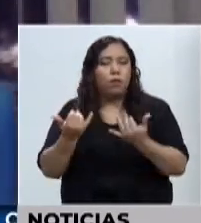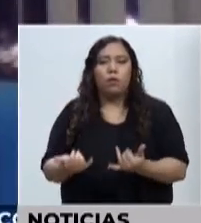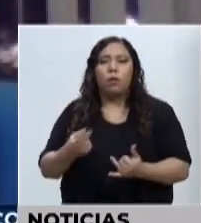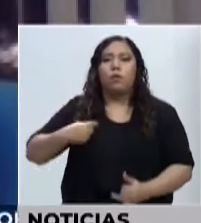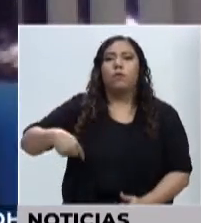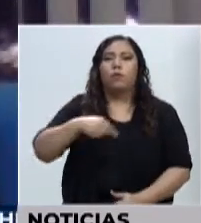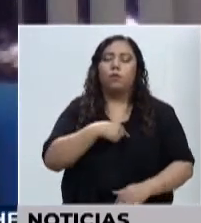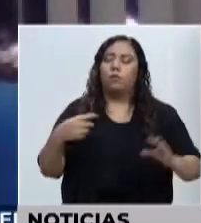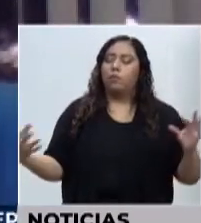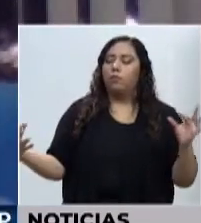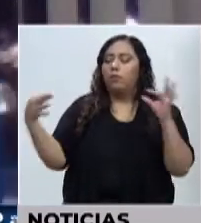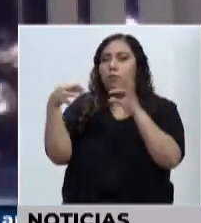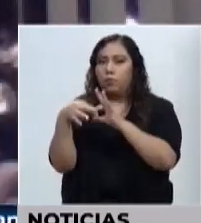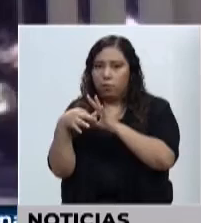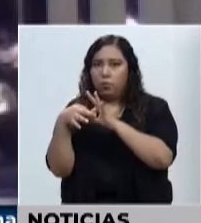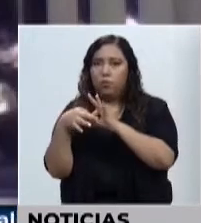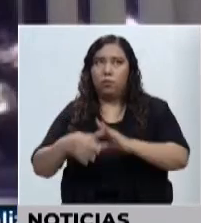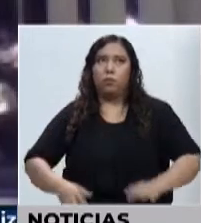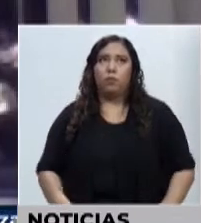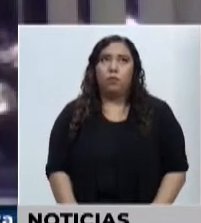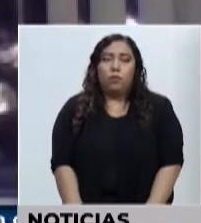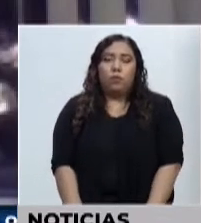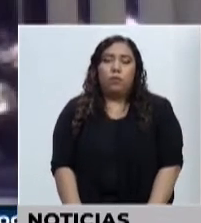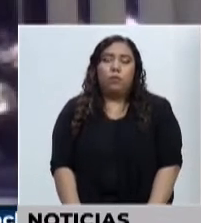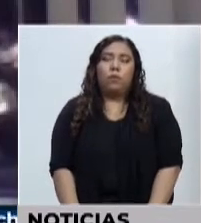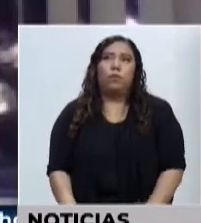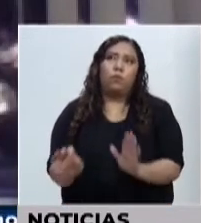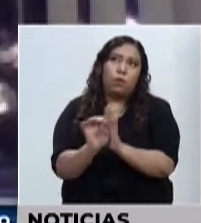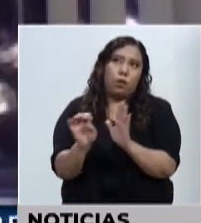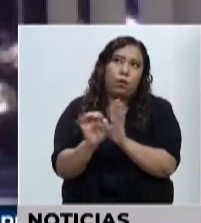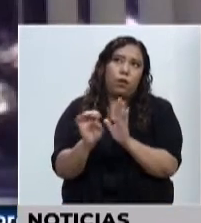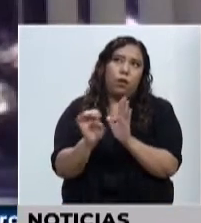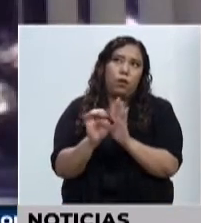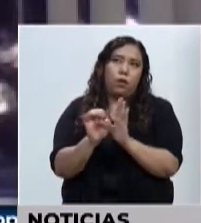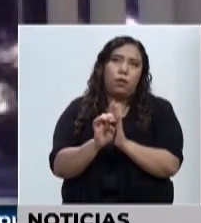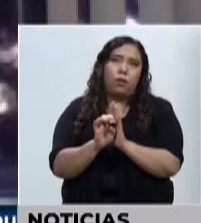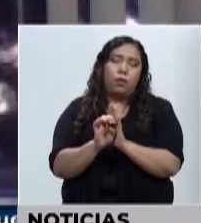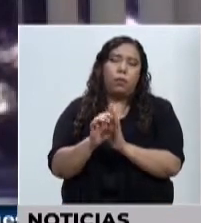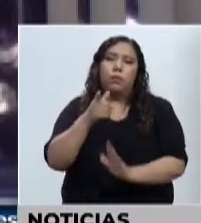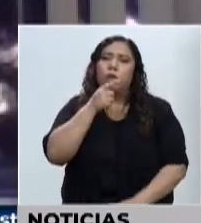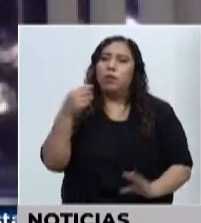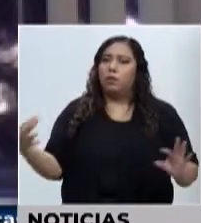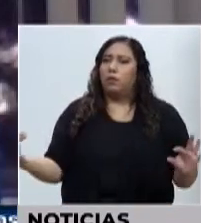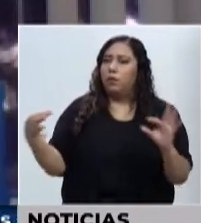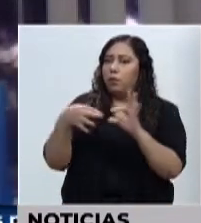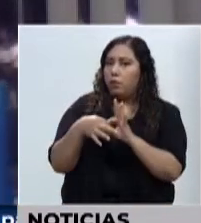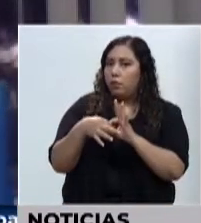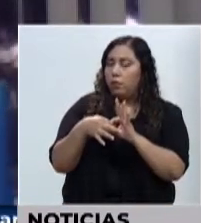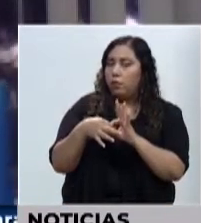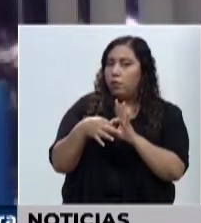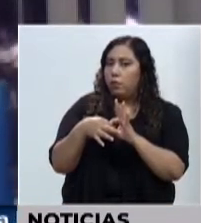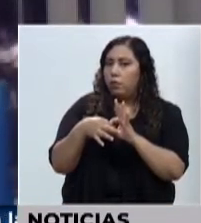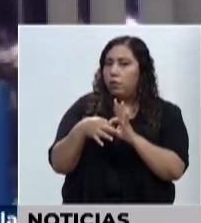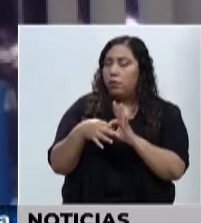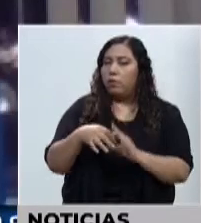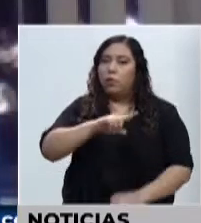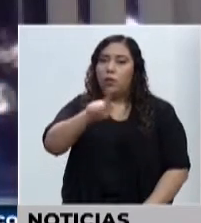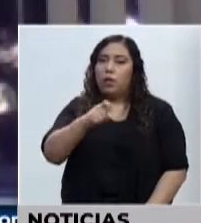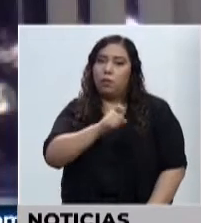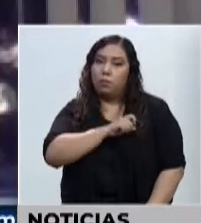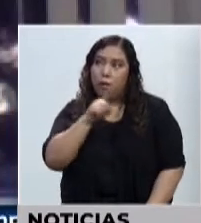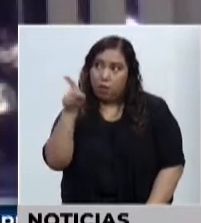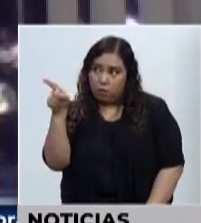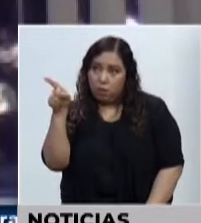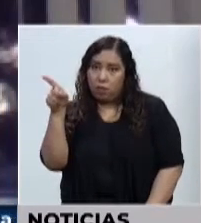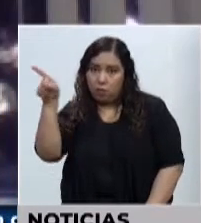estratégicas. Entre estas podemos mencionar, por ejemplo, que tenemos un convenio con el INAP de España, que nos están